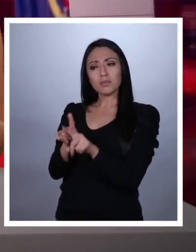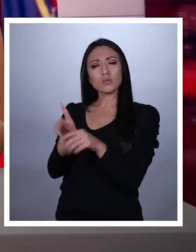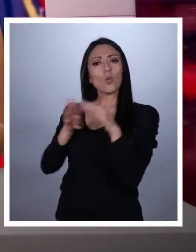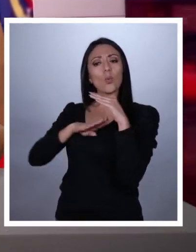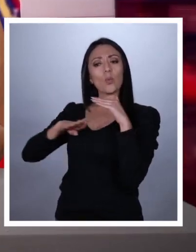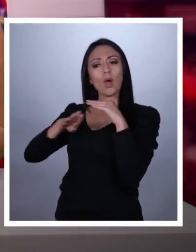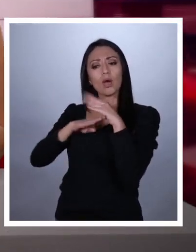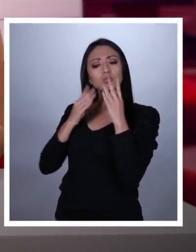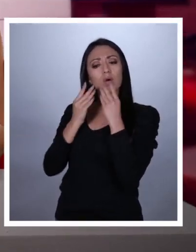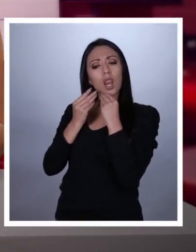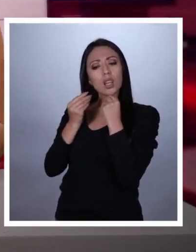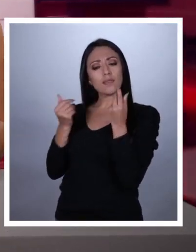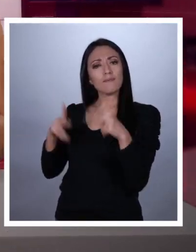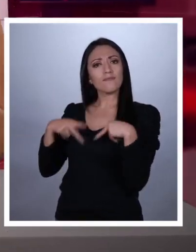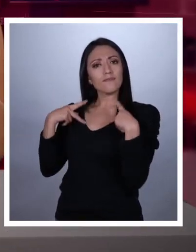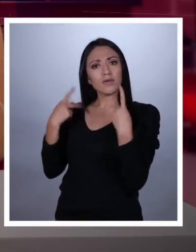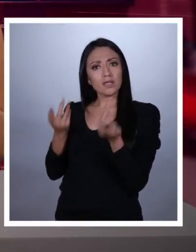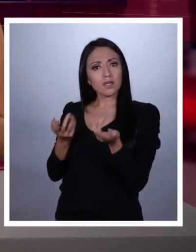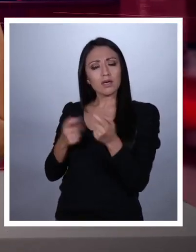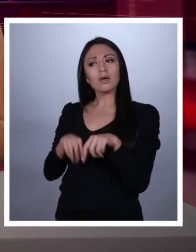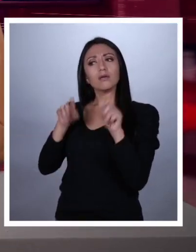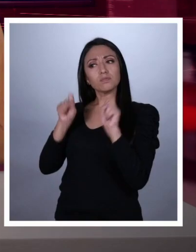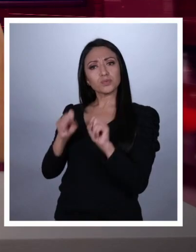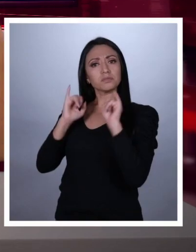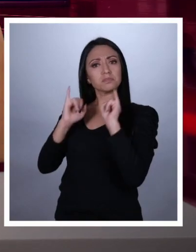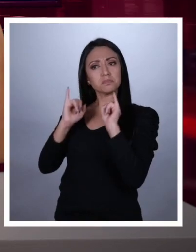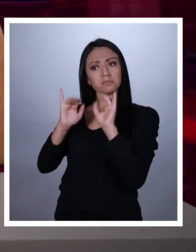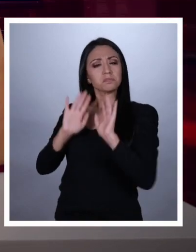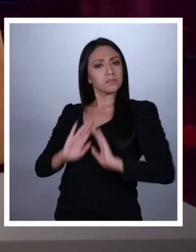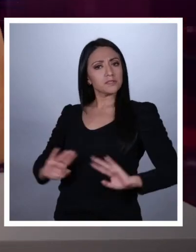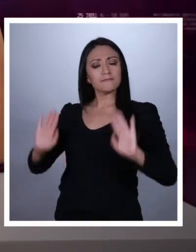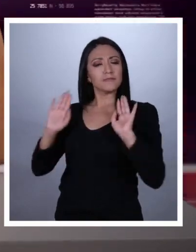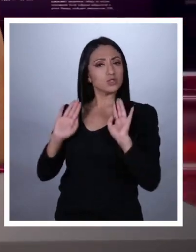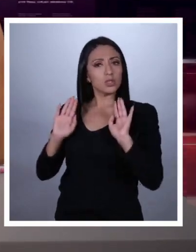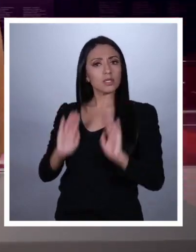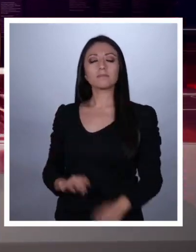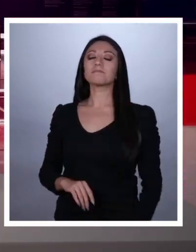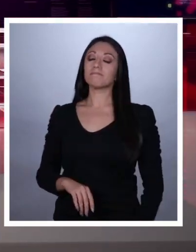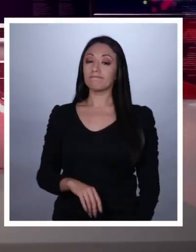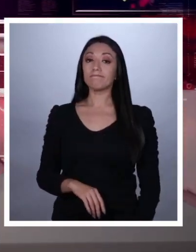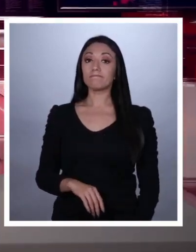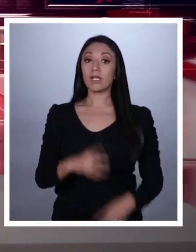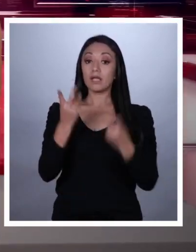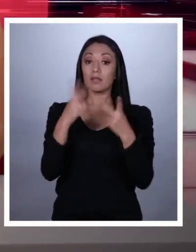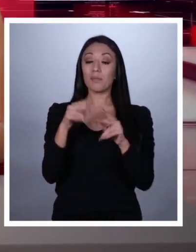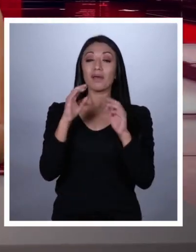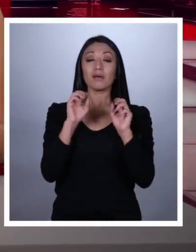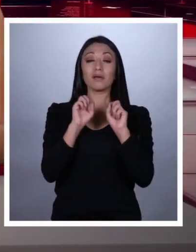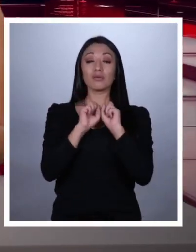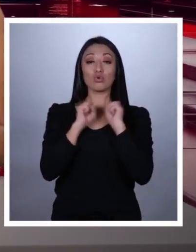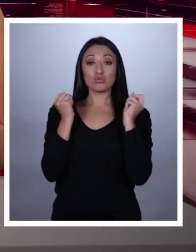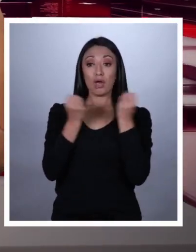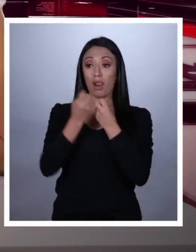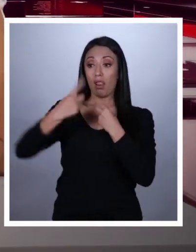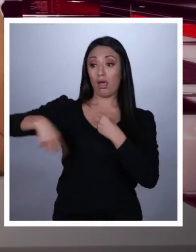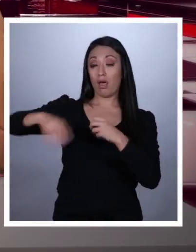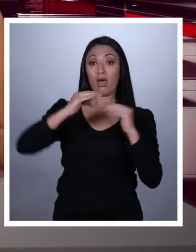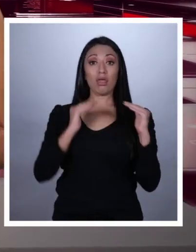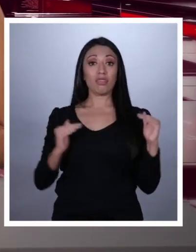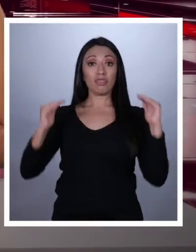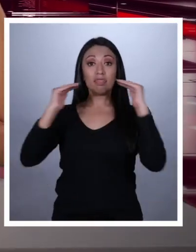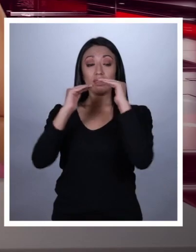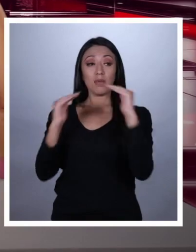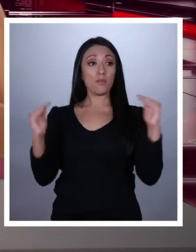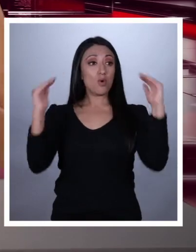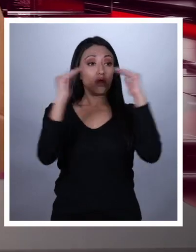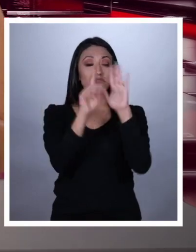estándar básico de calidad de vida que les permita disfrutar de una vida digna. Incluso en sociedades democráticas, la exclusión